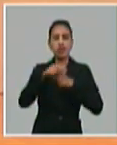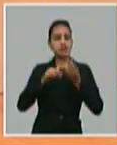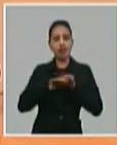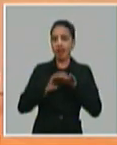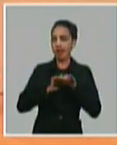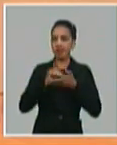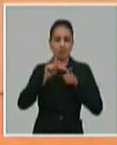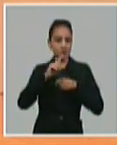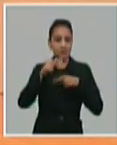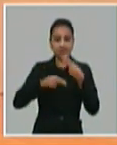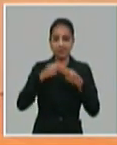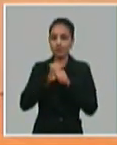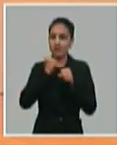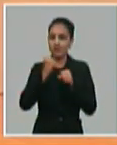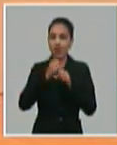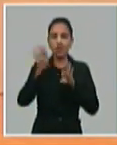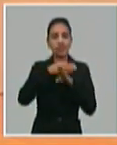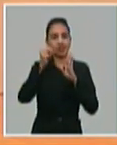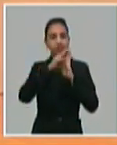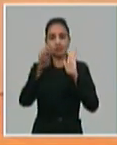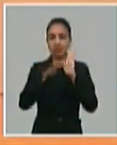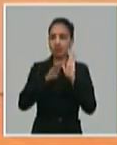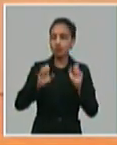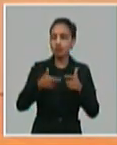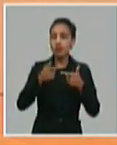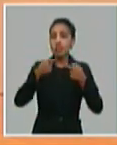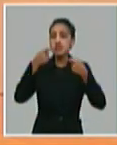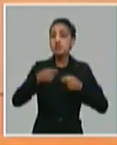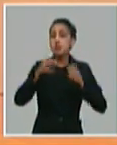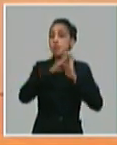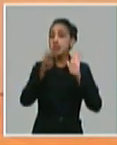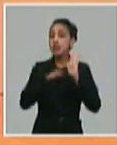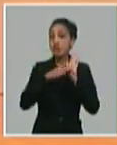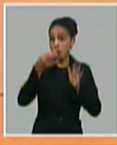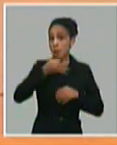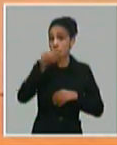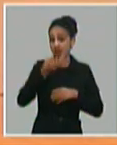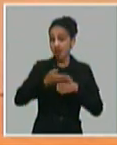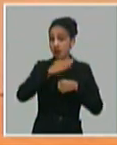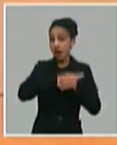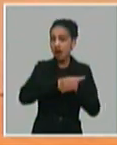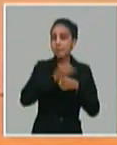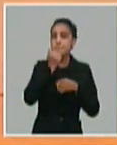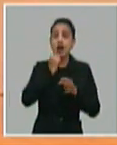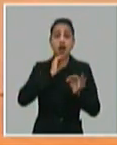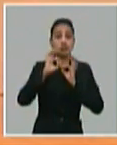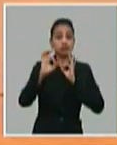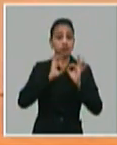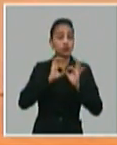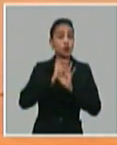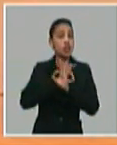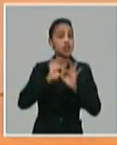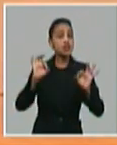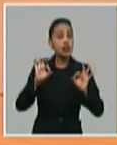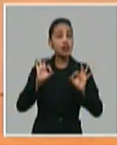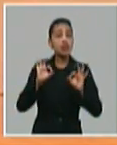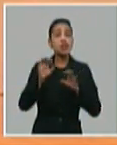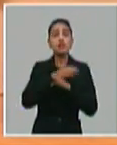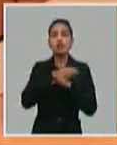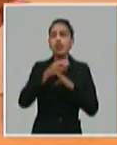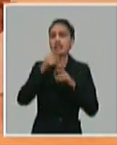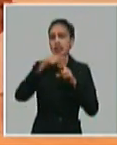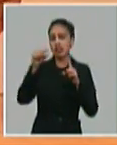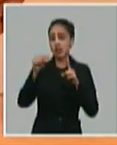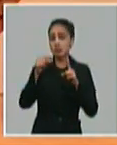se han tomado un grupo de medidas, se han decidido medidas, como dice él, para reforzar la higiene, reforzar un grupo de temas,